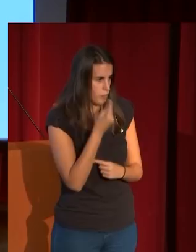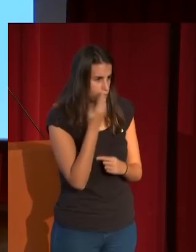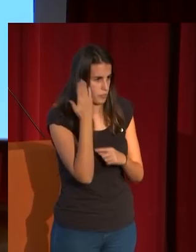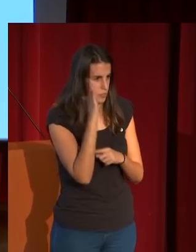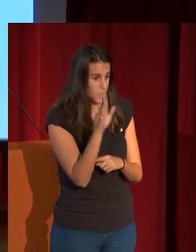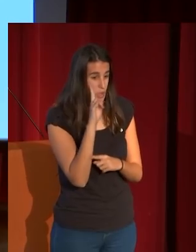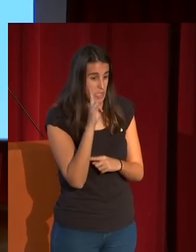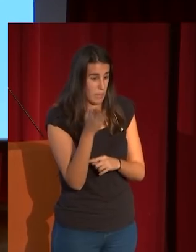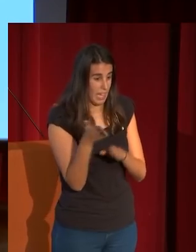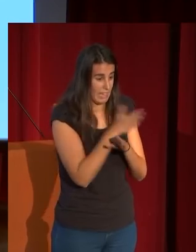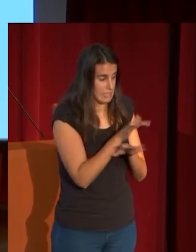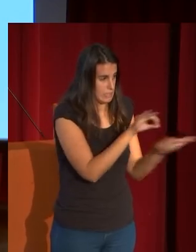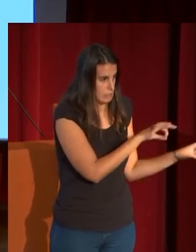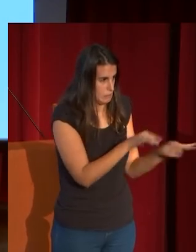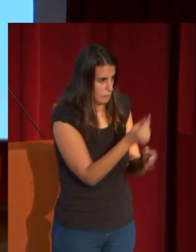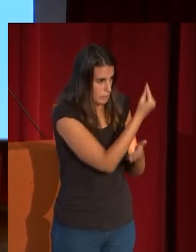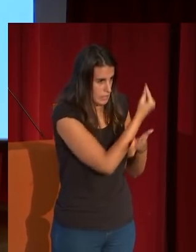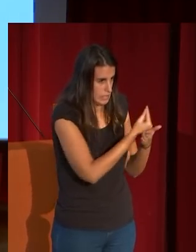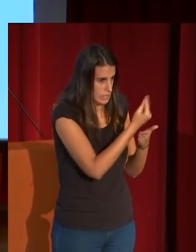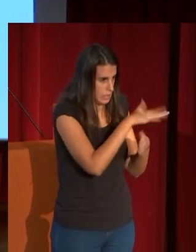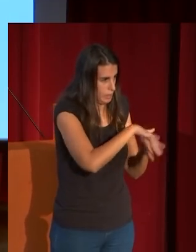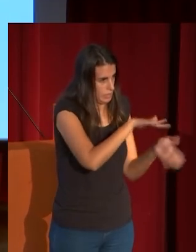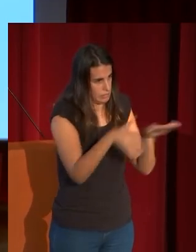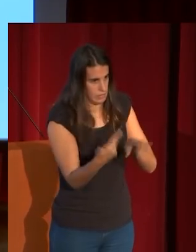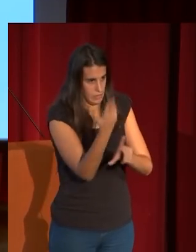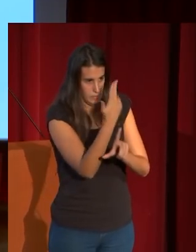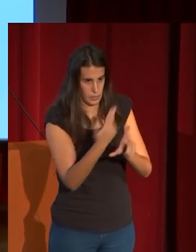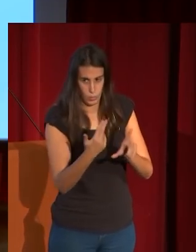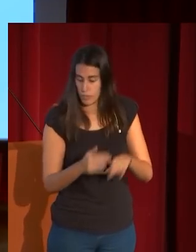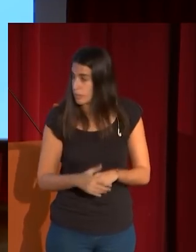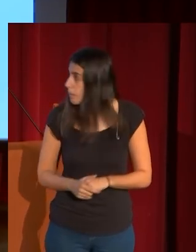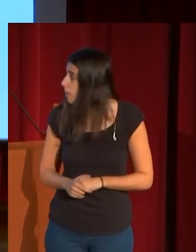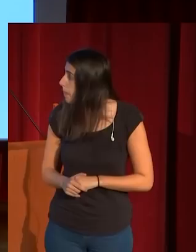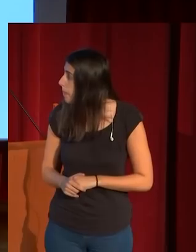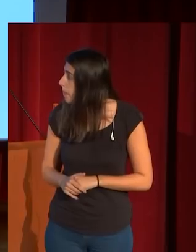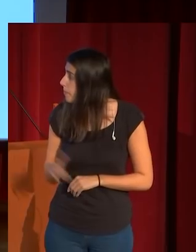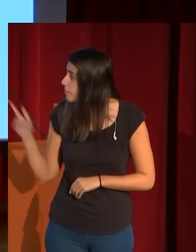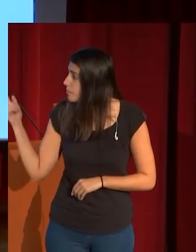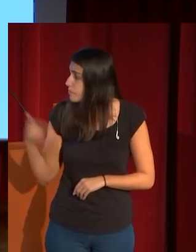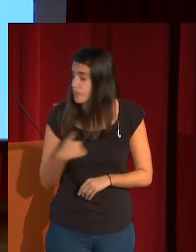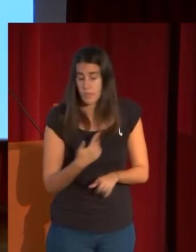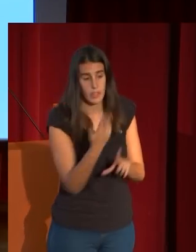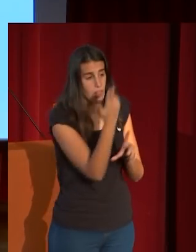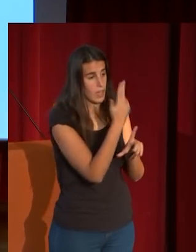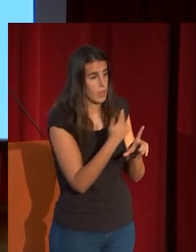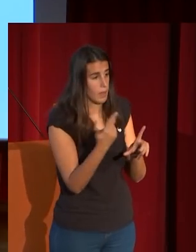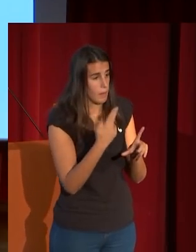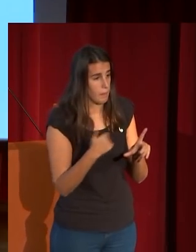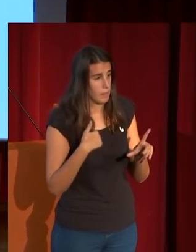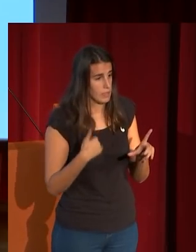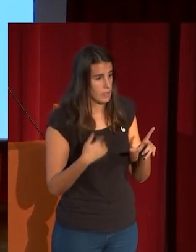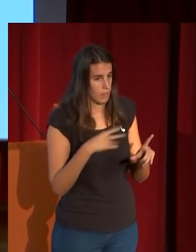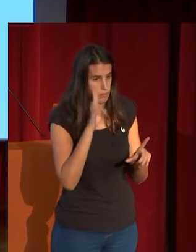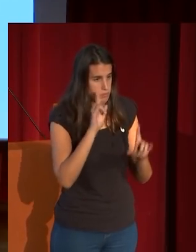la preparación de una obra magnífica de este momento final o esta otra pintada seguramente desde la vila que había